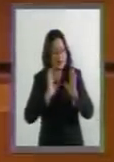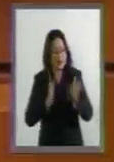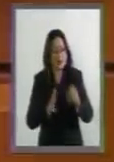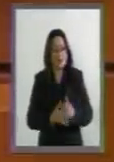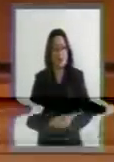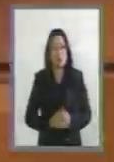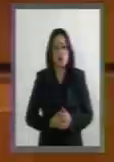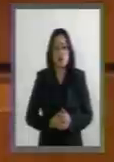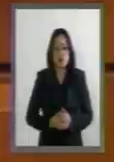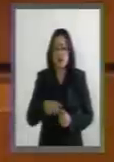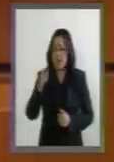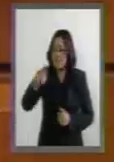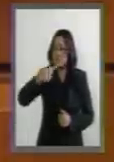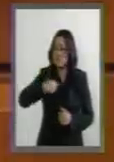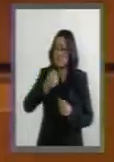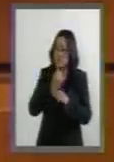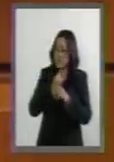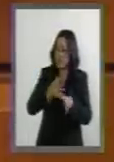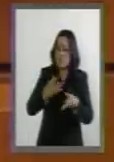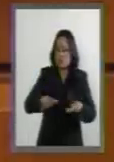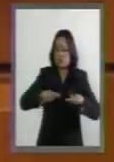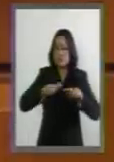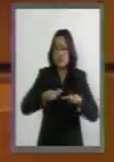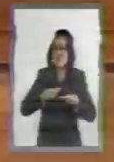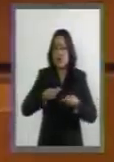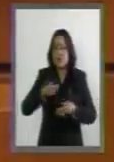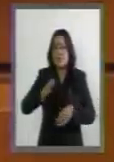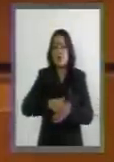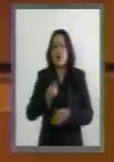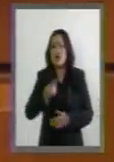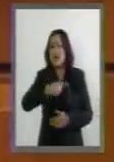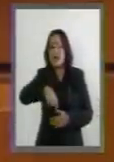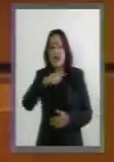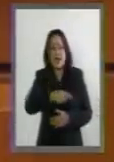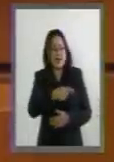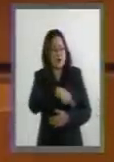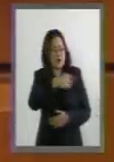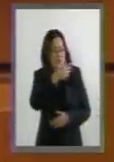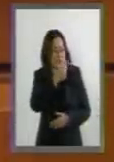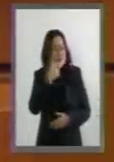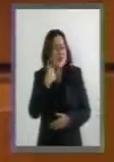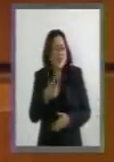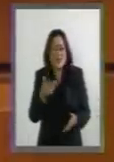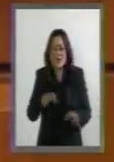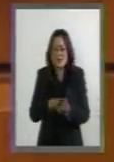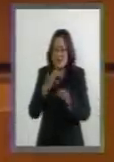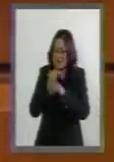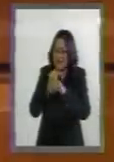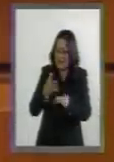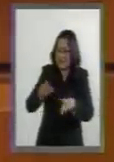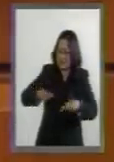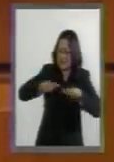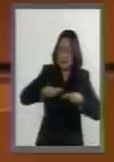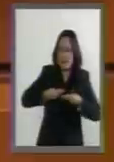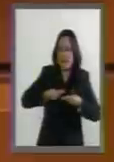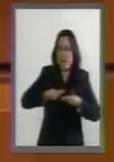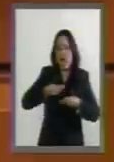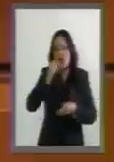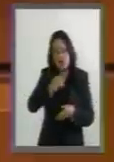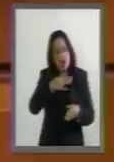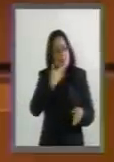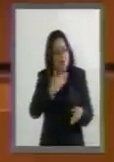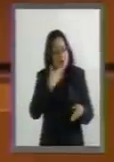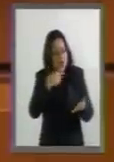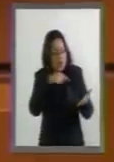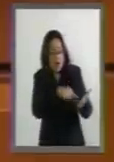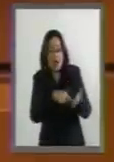Que no se informan. Porque aquí lo que menos importa es informarse, es que hay que votar esta batea de babas en donde se dice